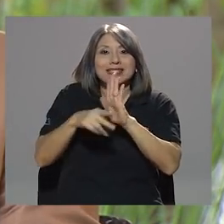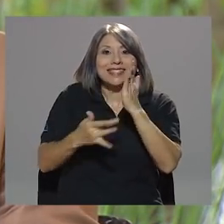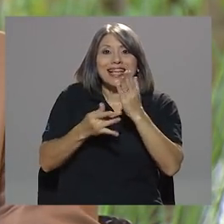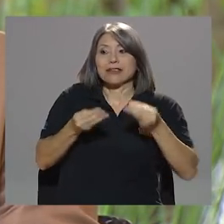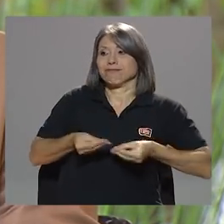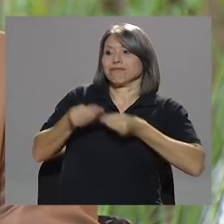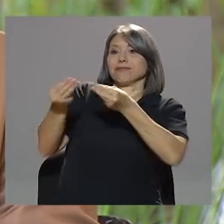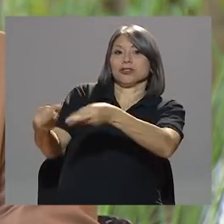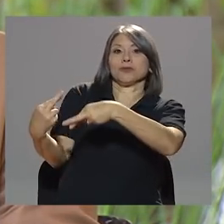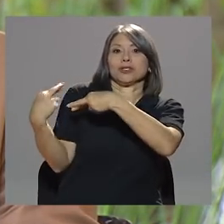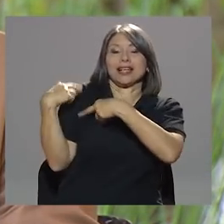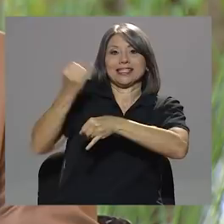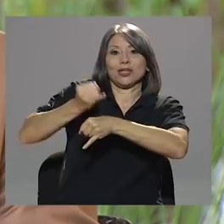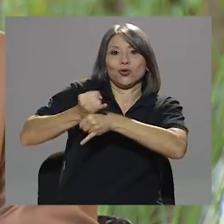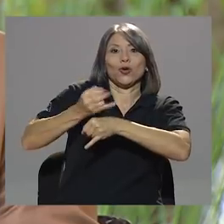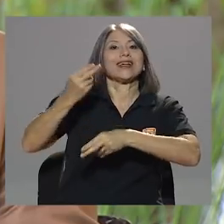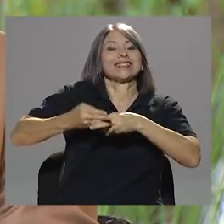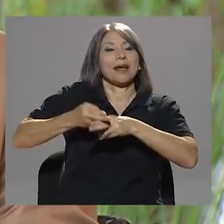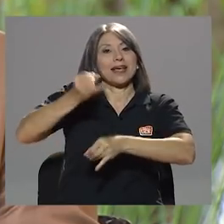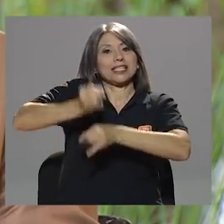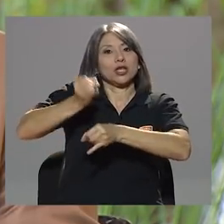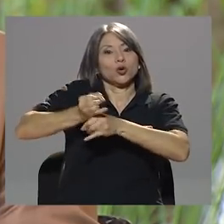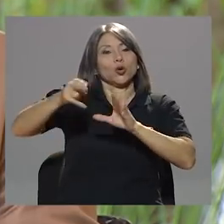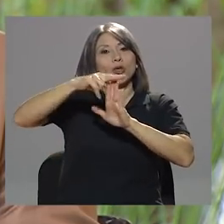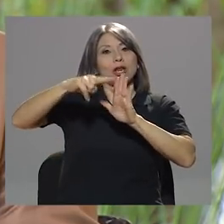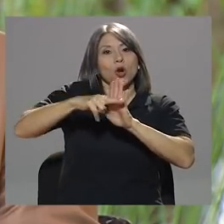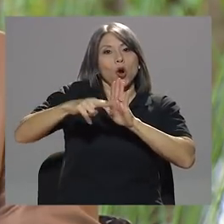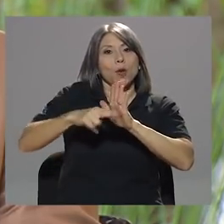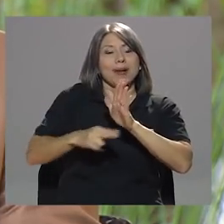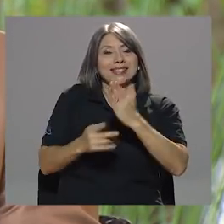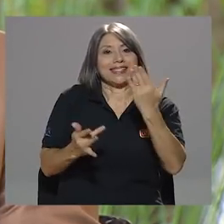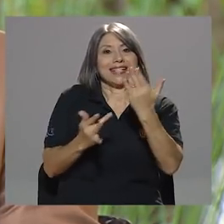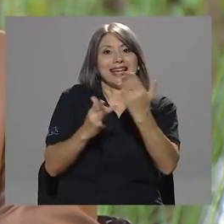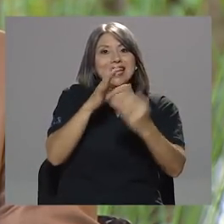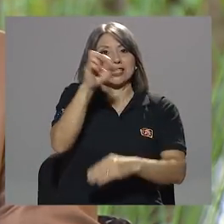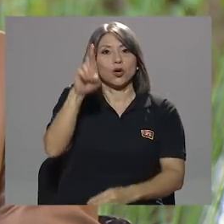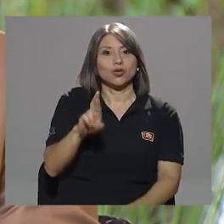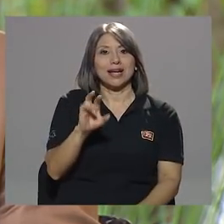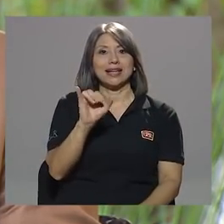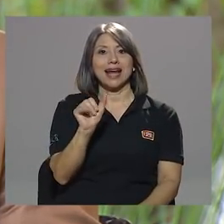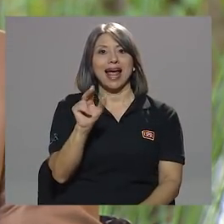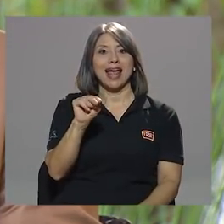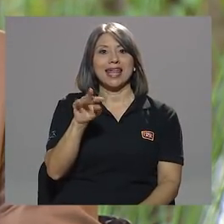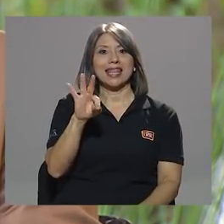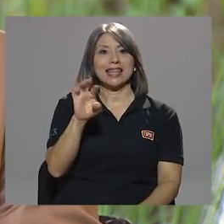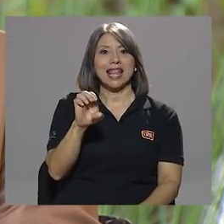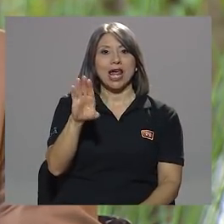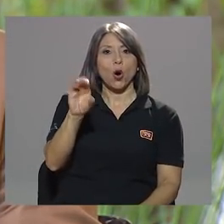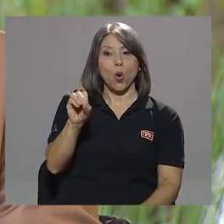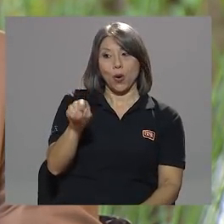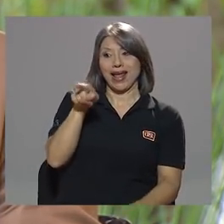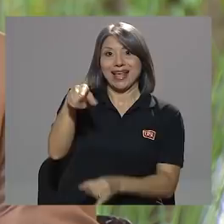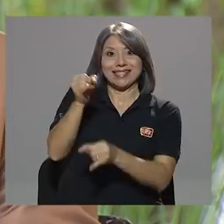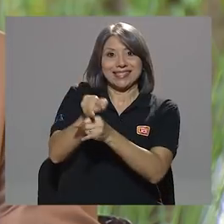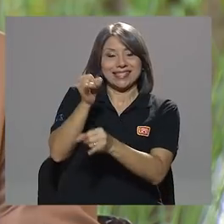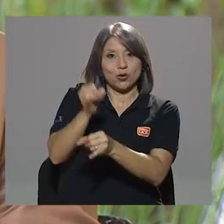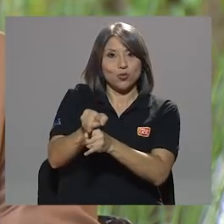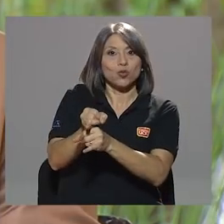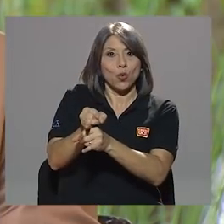que se llama Instituto de Normas Técnicas de Costa Rica, INTECO, y ese instituto estaba